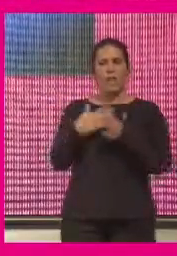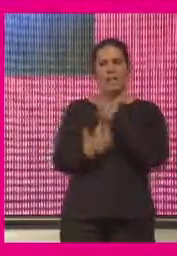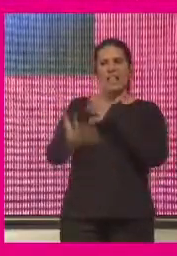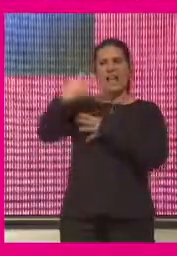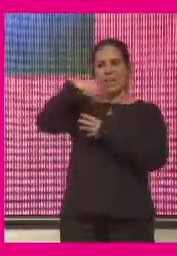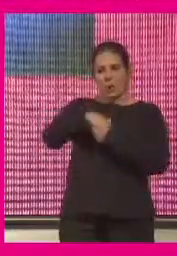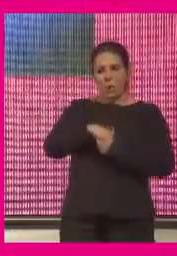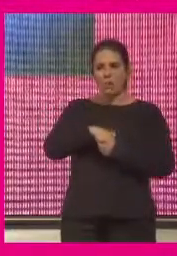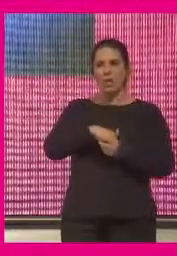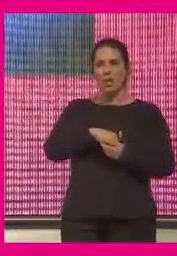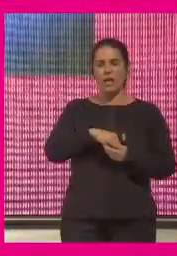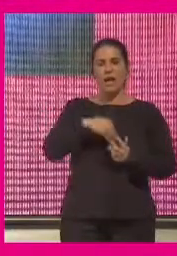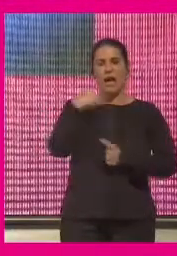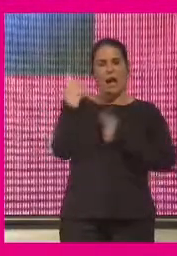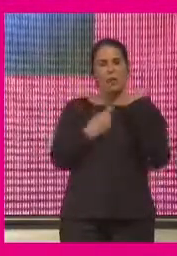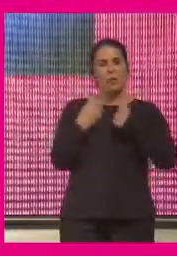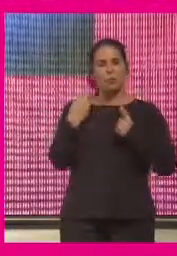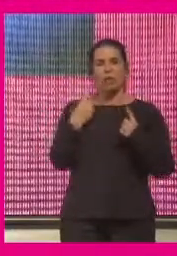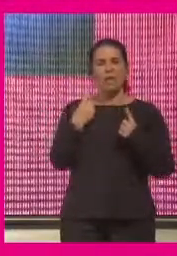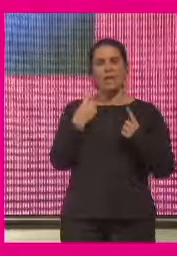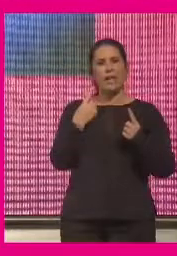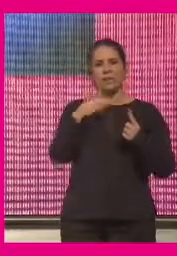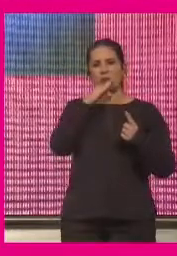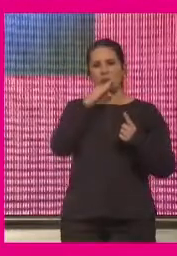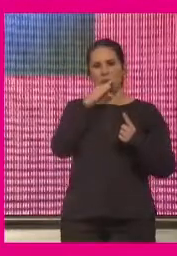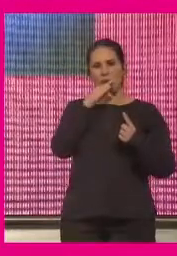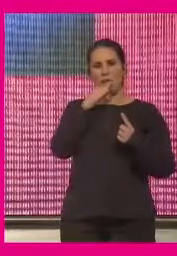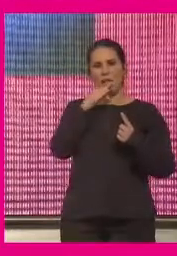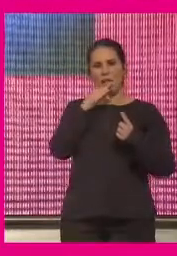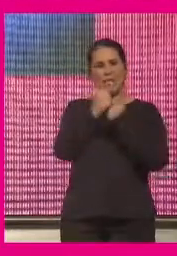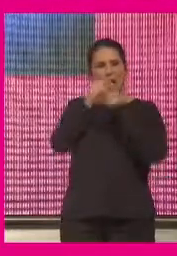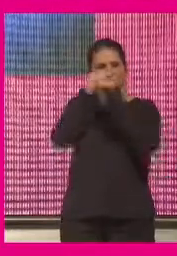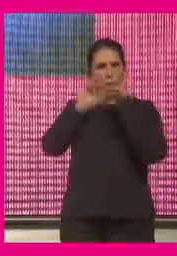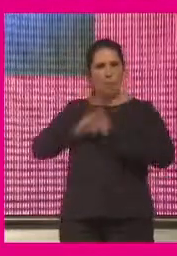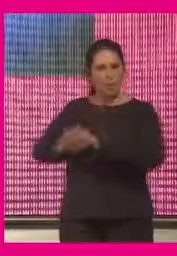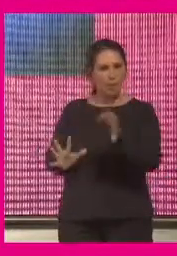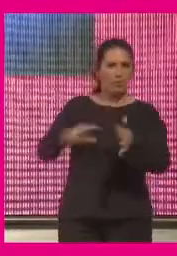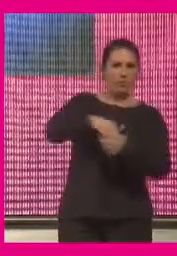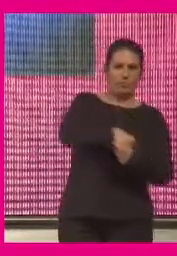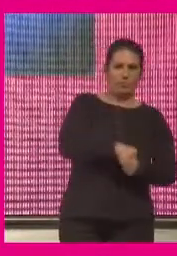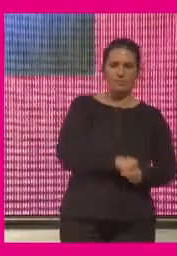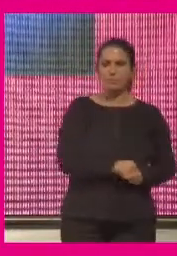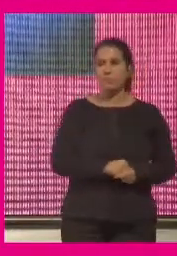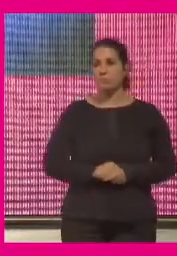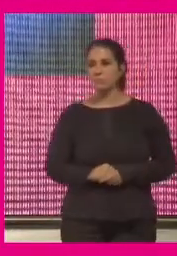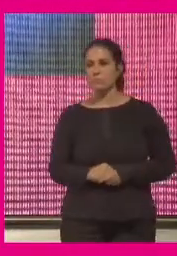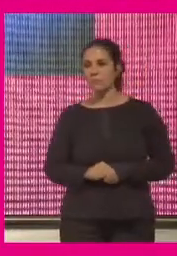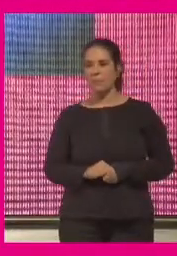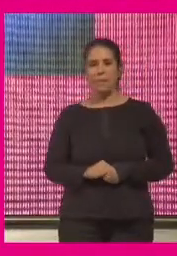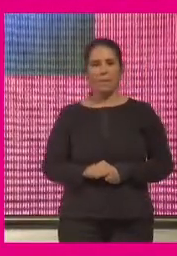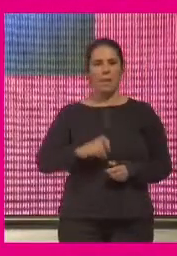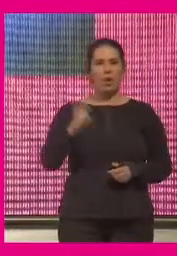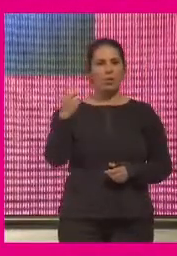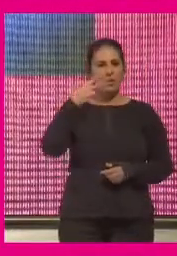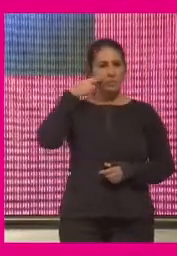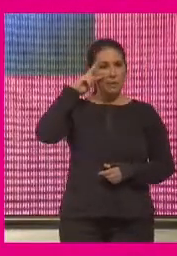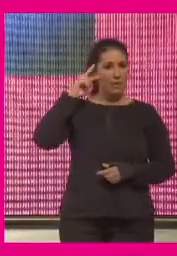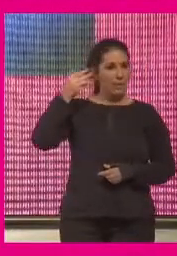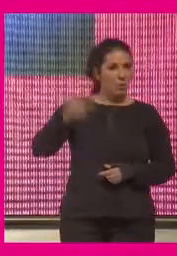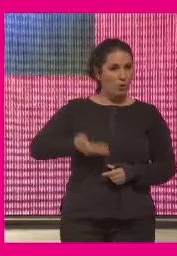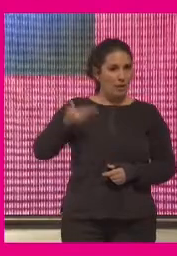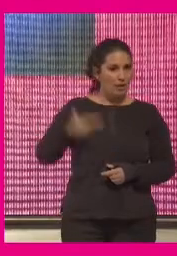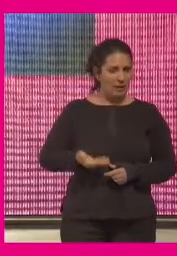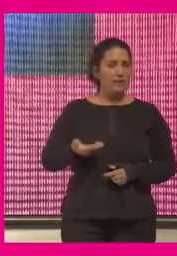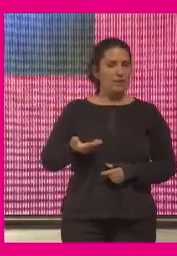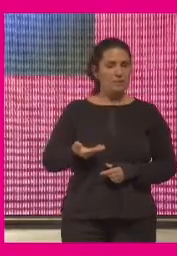que quedan de alguna manera postergados por el modelo otra experiencia importante que deberíamos tener en cuenta es el